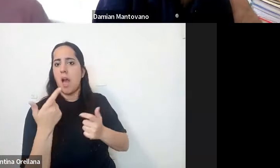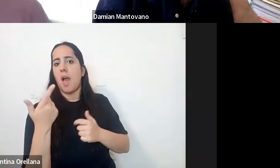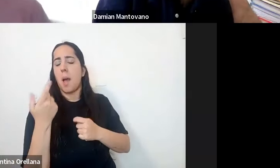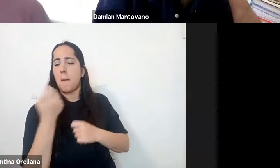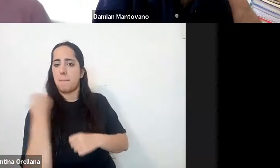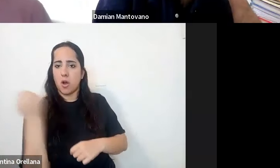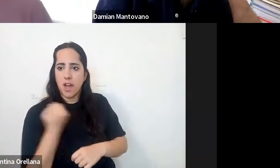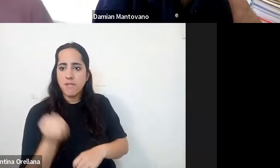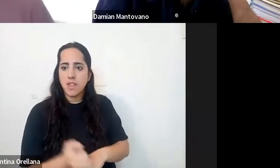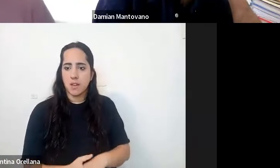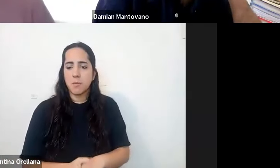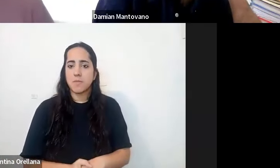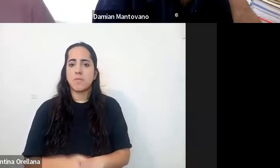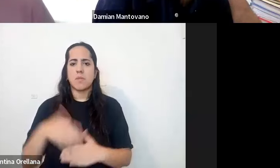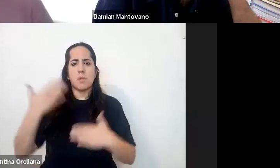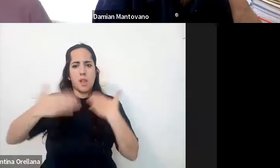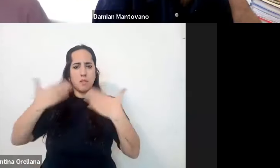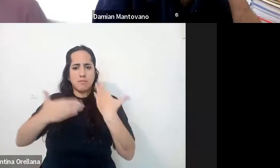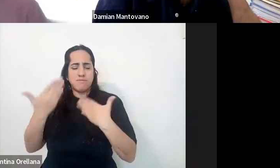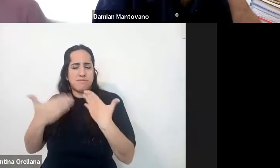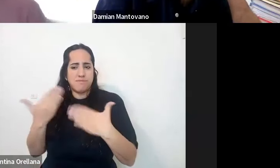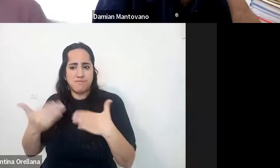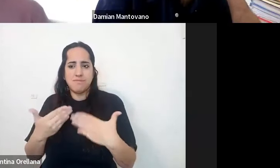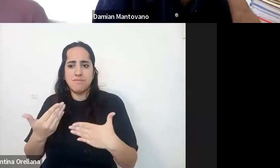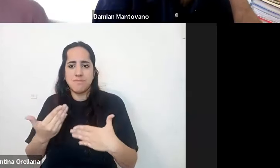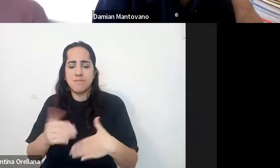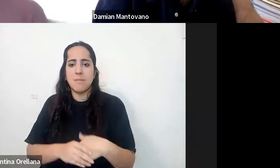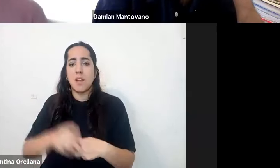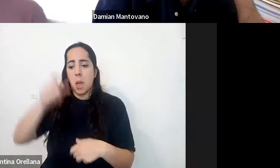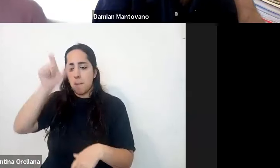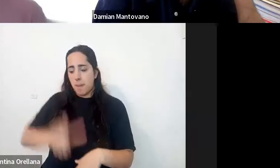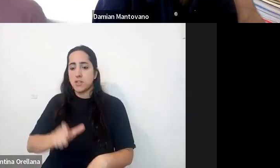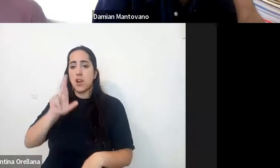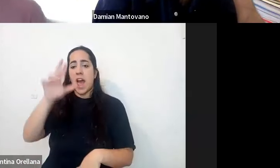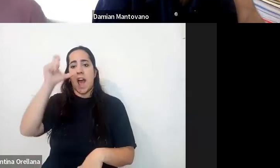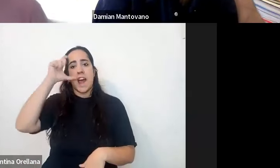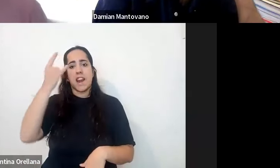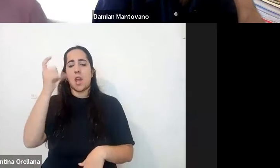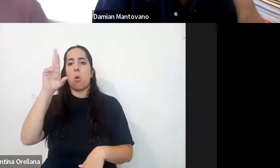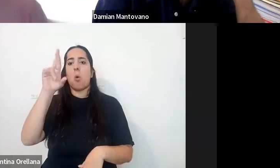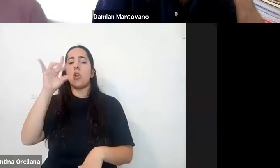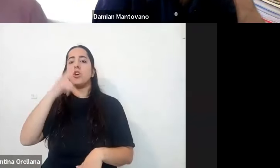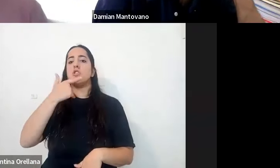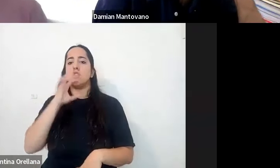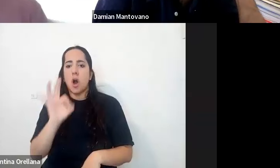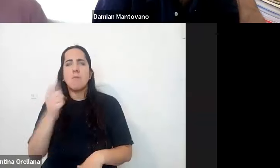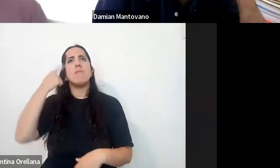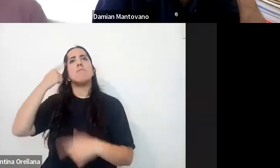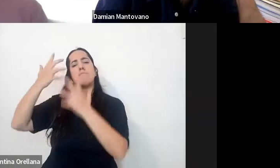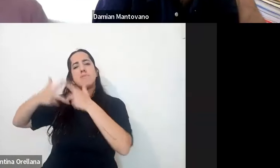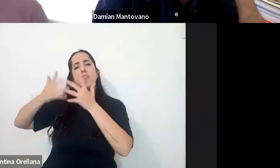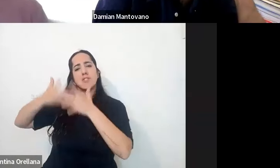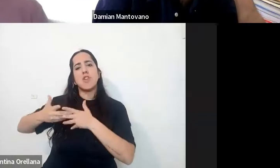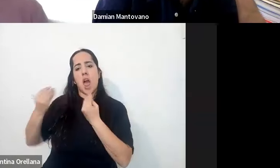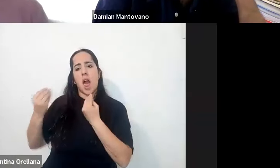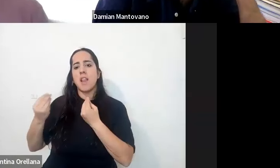se intenta construir esta persona recurso para poder reflexionar sobre cómo